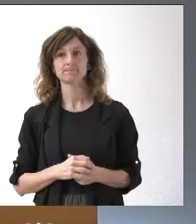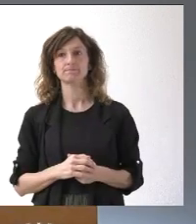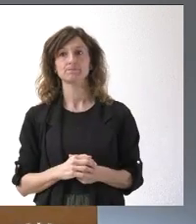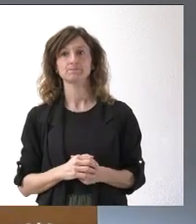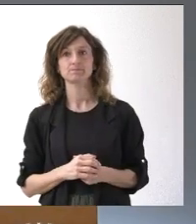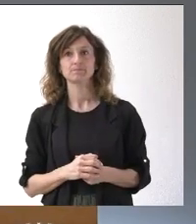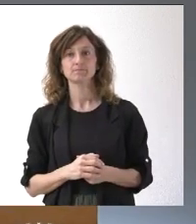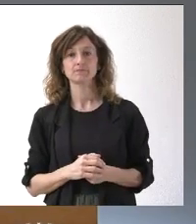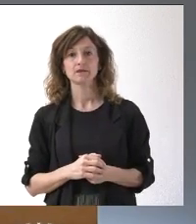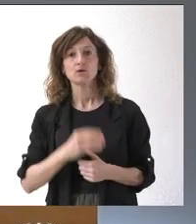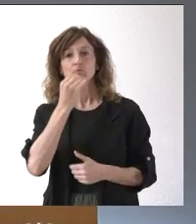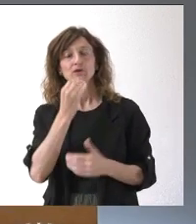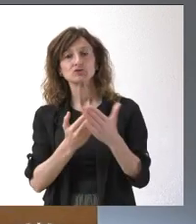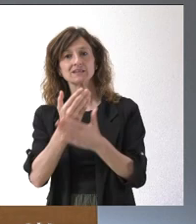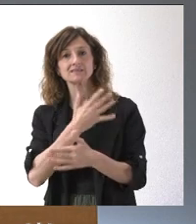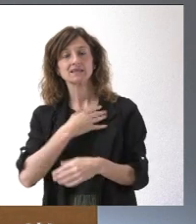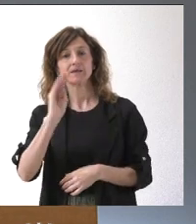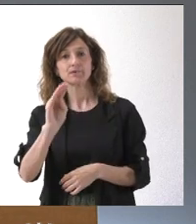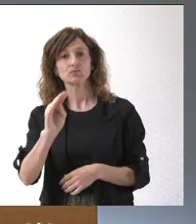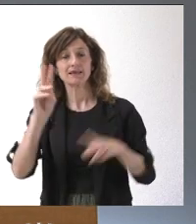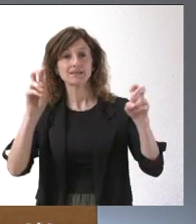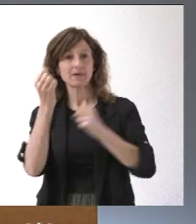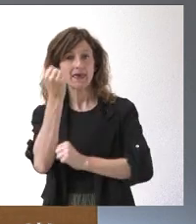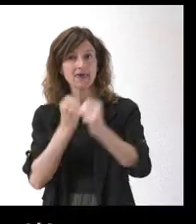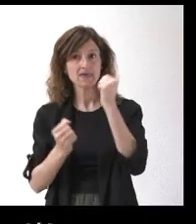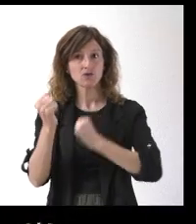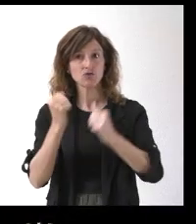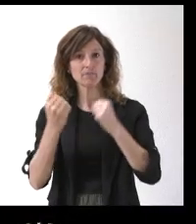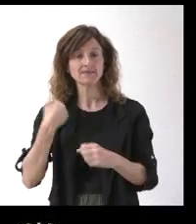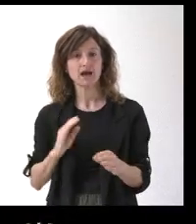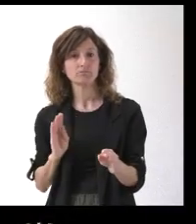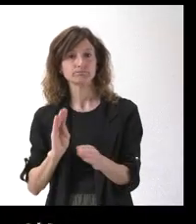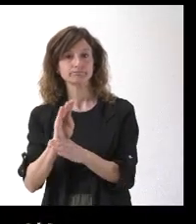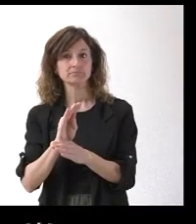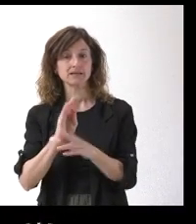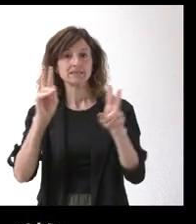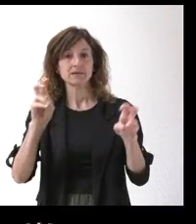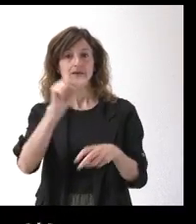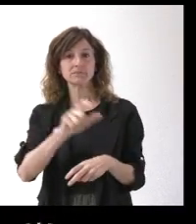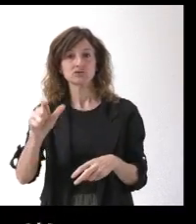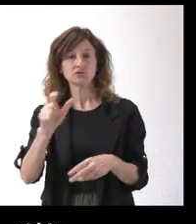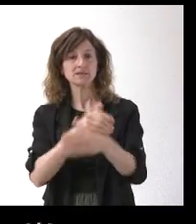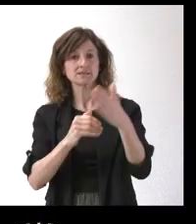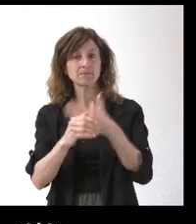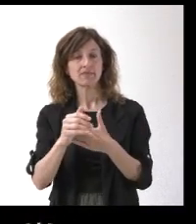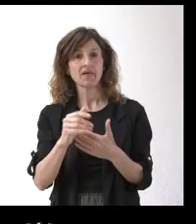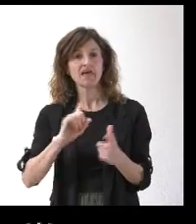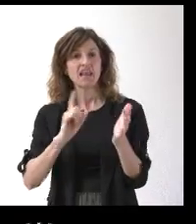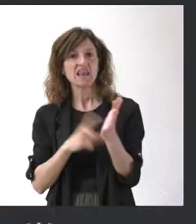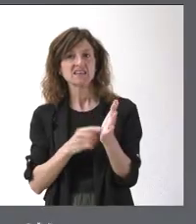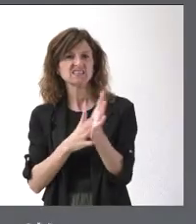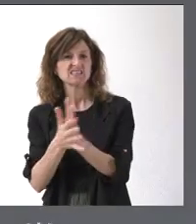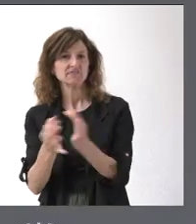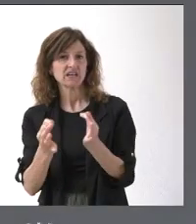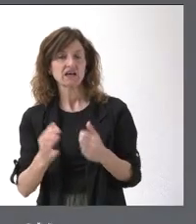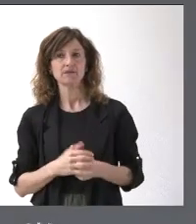SEÑORA Sí, buenos días. Quería preguntar, en el plano económico, que ya existen también ayudas para estas personas, ¿qué compromete la ley? SEÑORA